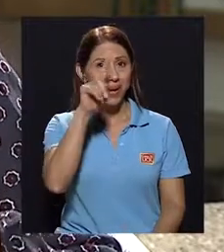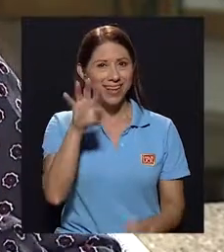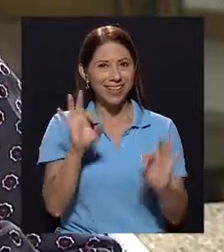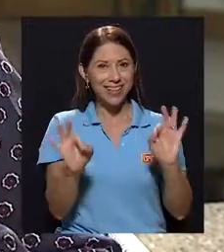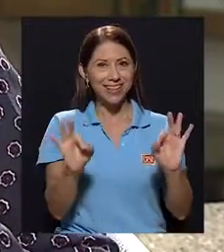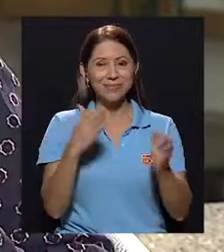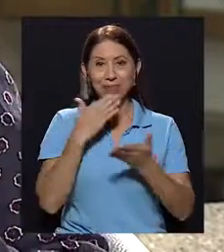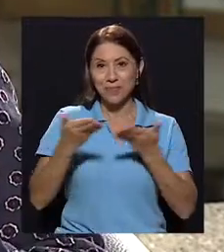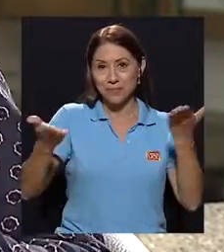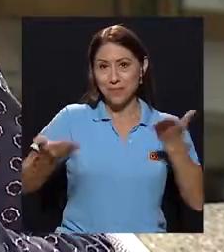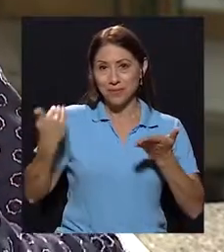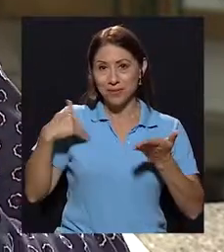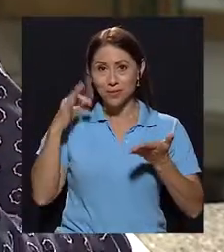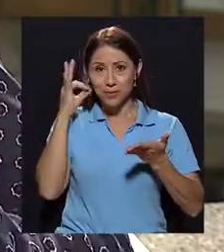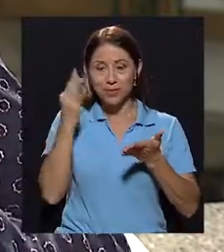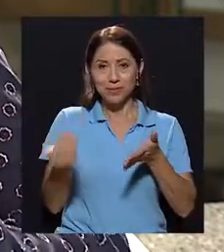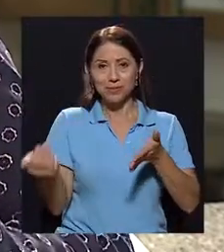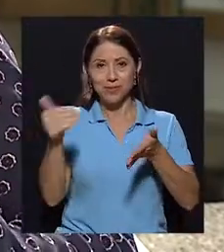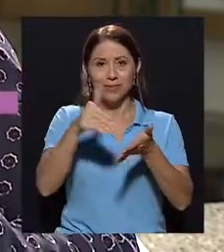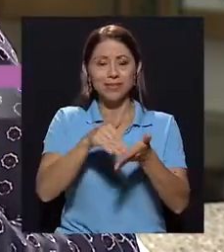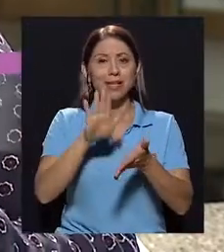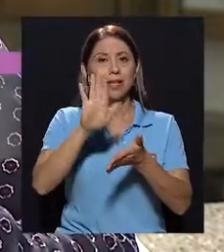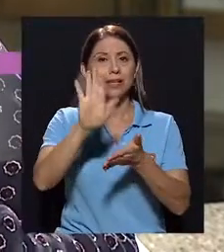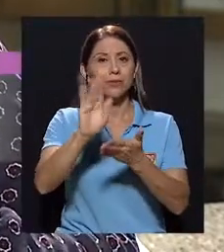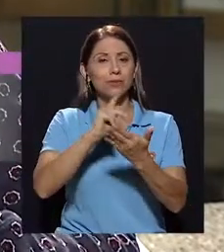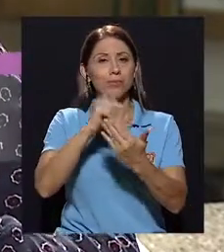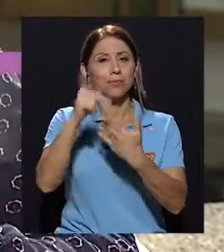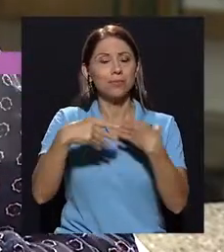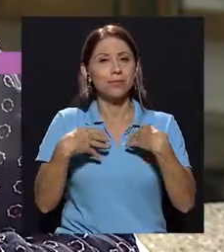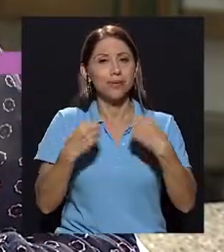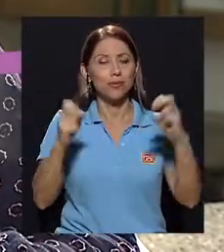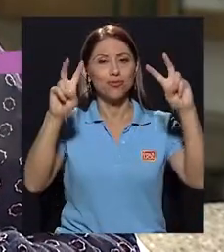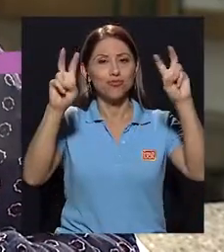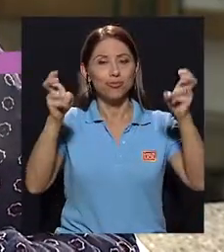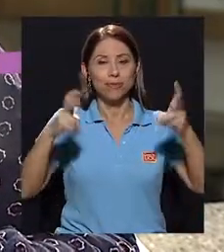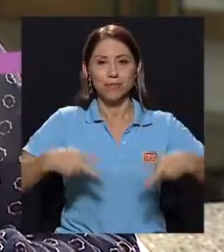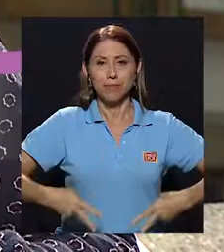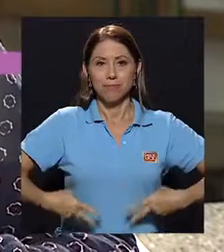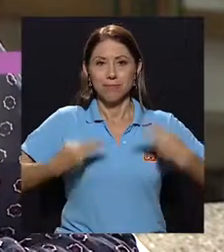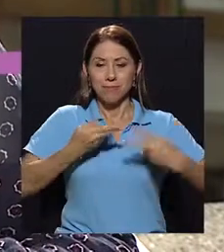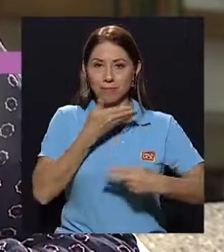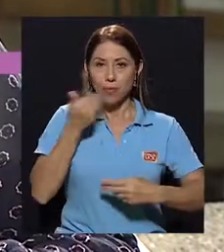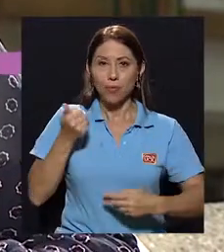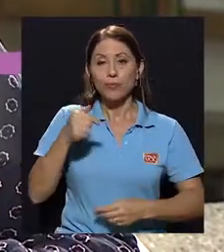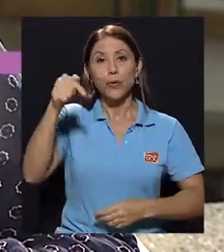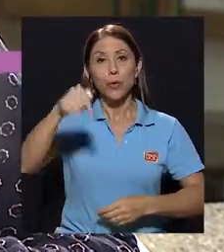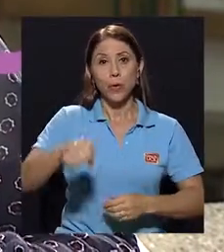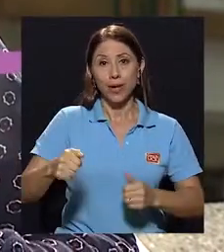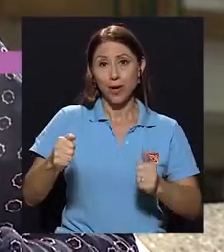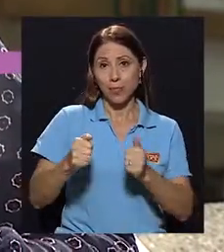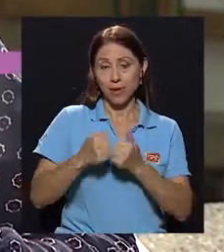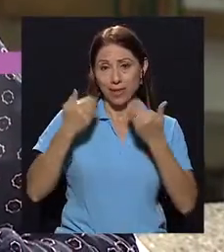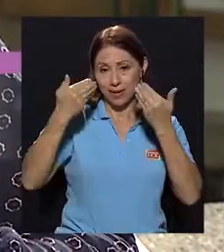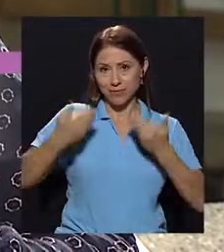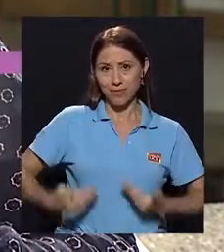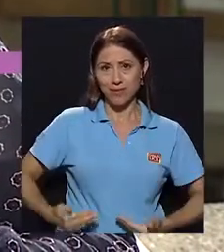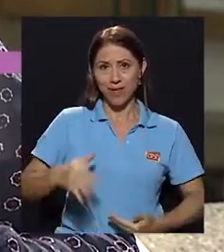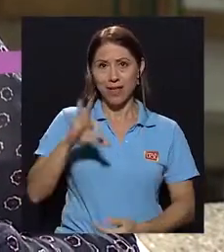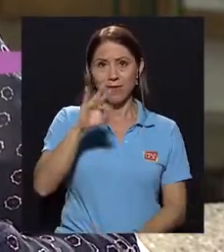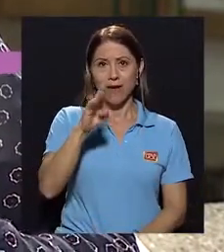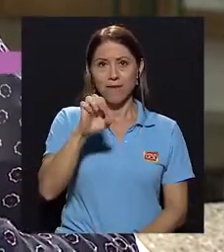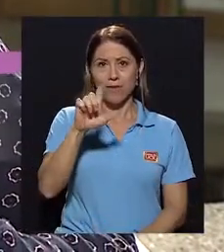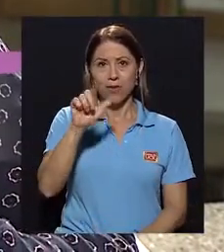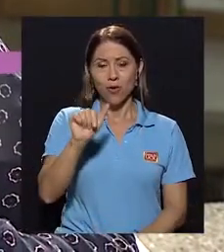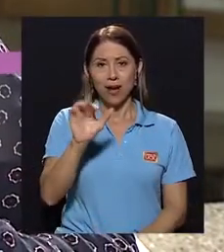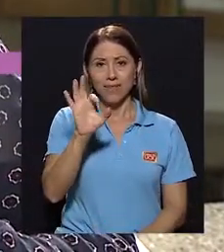Hola, ¿qué tal? bienvenidos y bienvenidas una vez más a su revista de salud, Vivir Mejor. El día de hoy le acompañará a su servidora